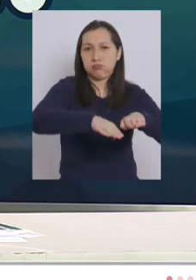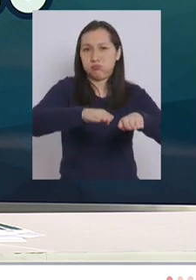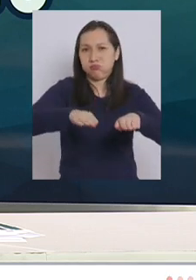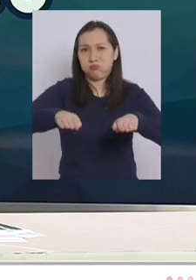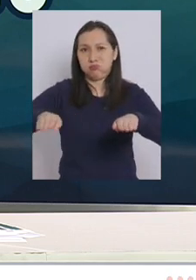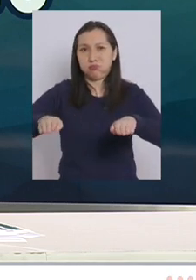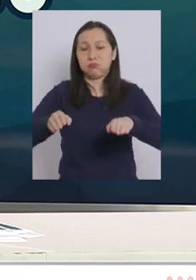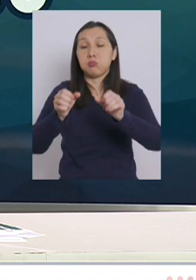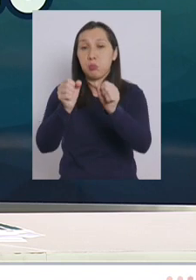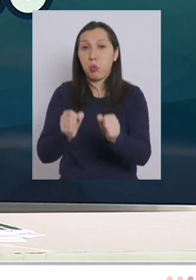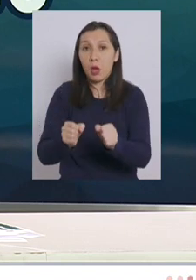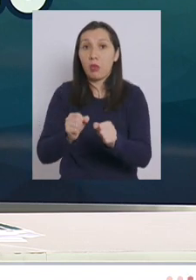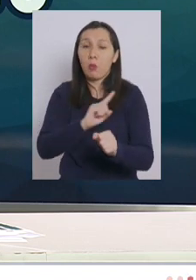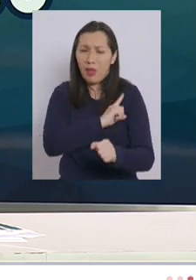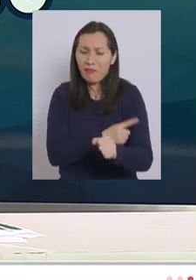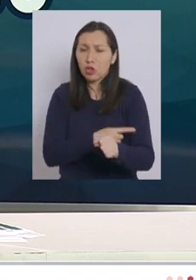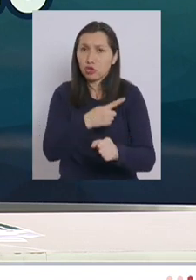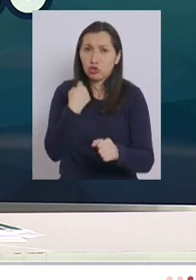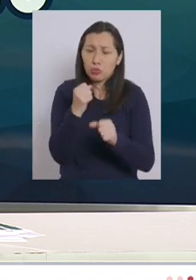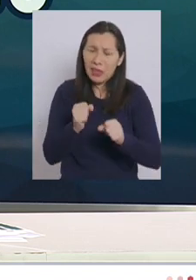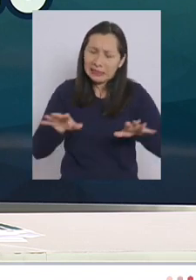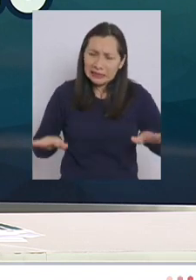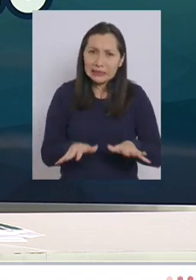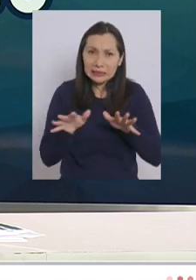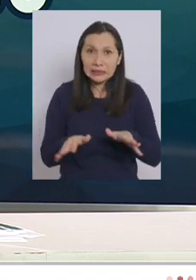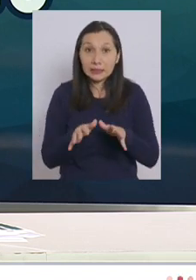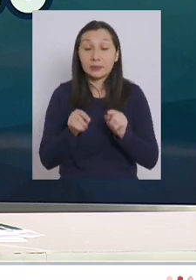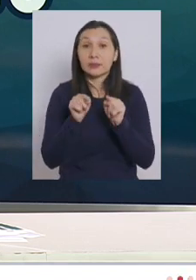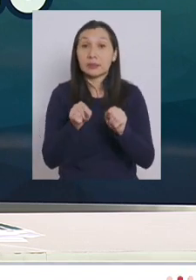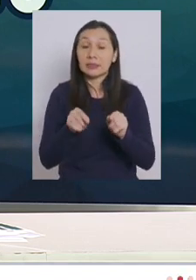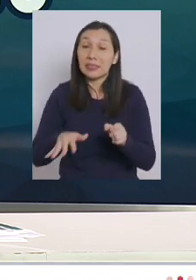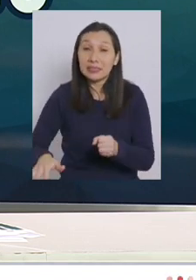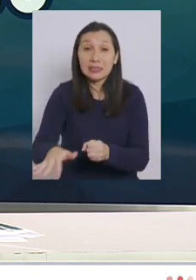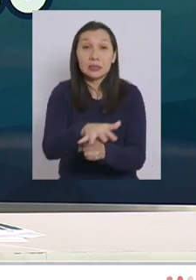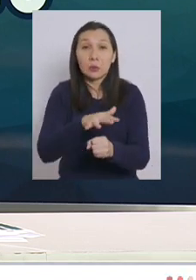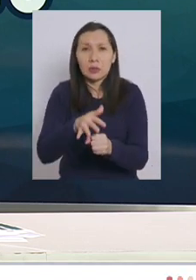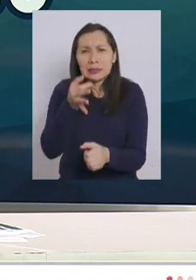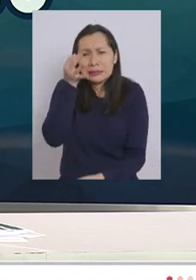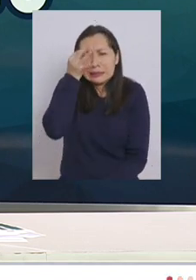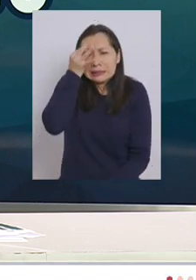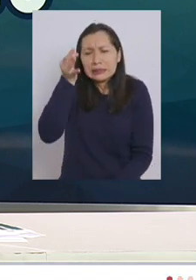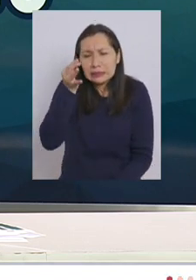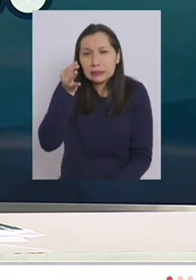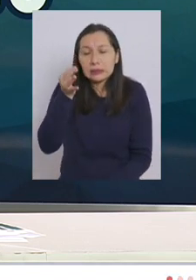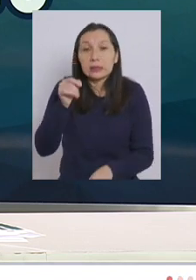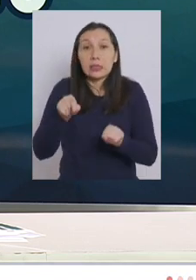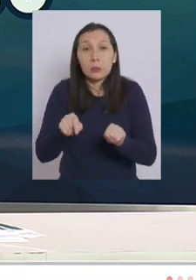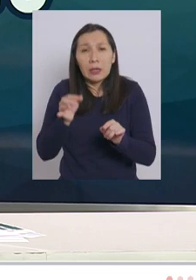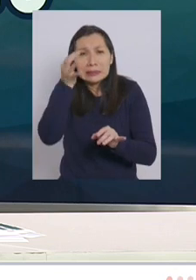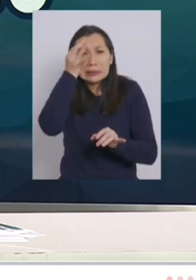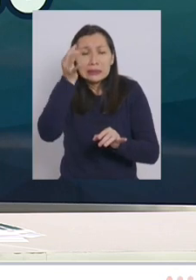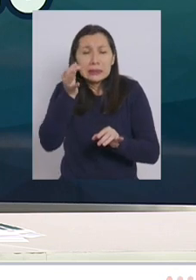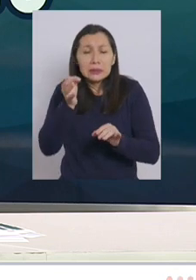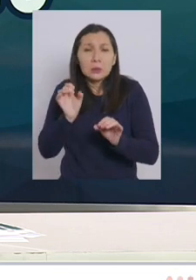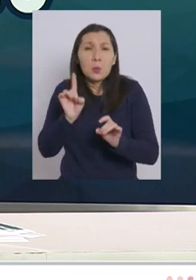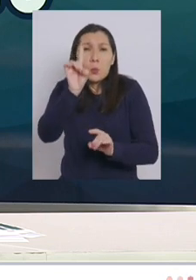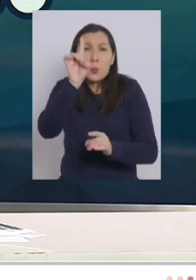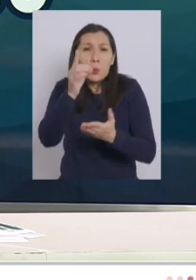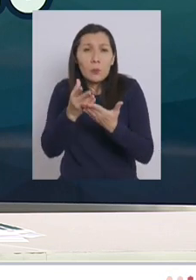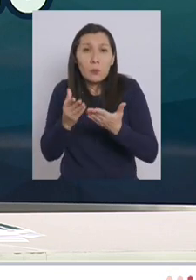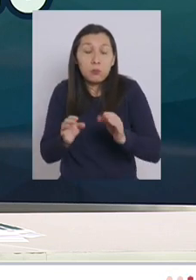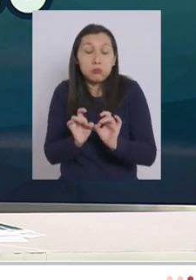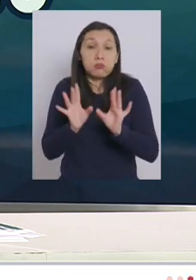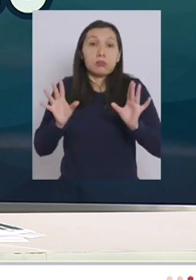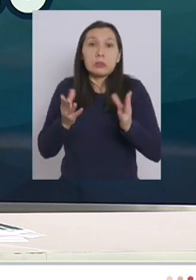mientras nos den las fuerzas. Ahora esta es una situación excepcional y las situaciones excepcionales requieren